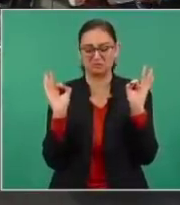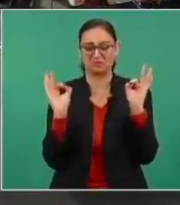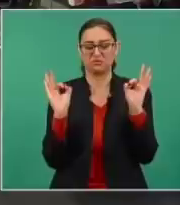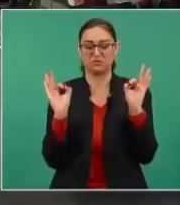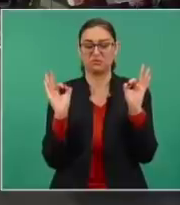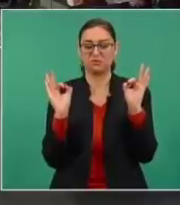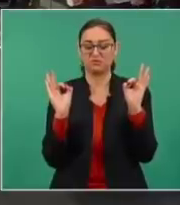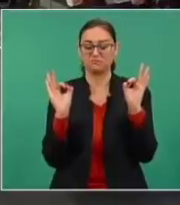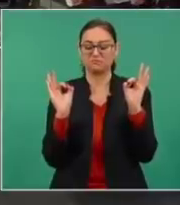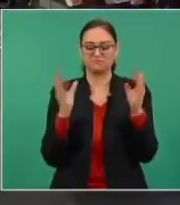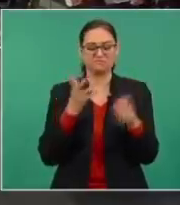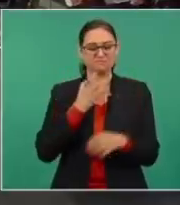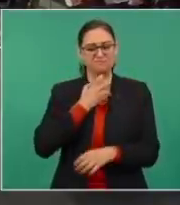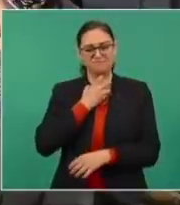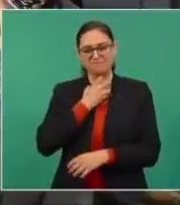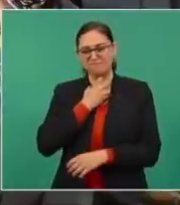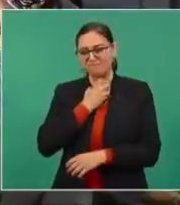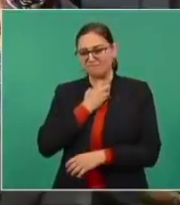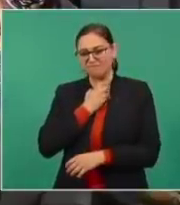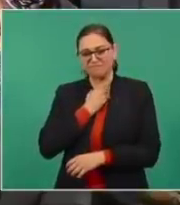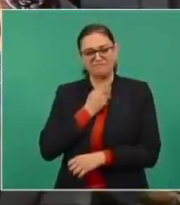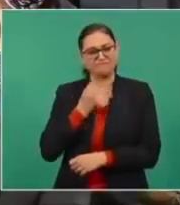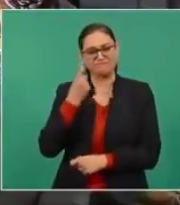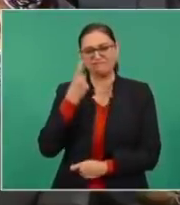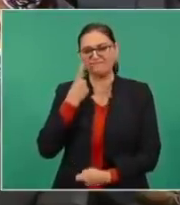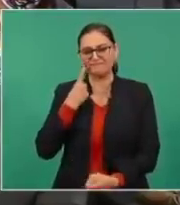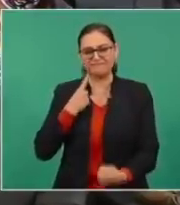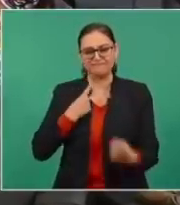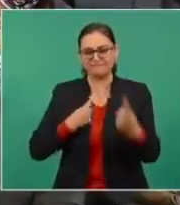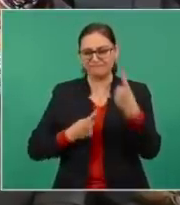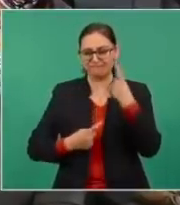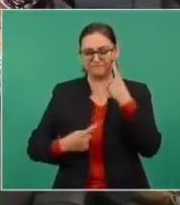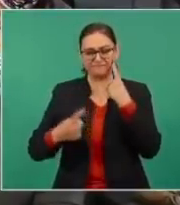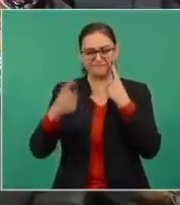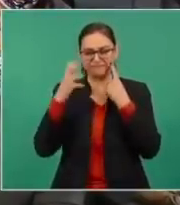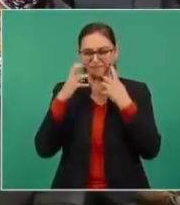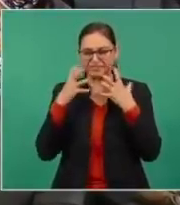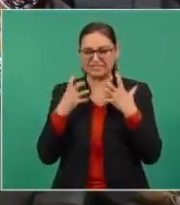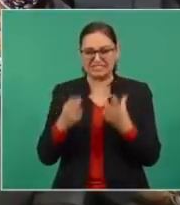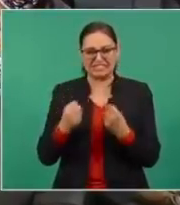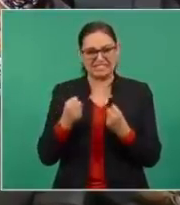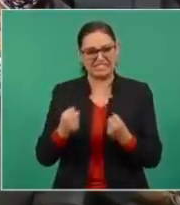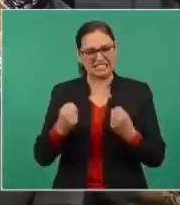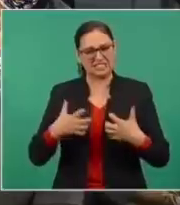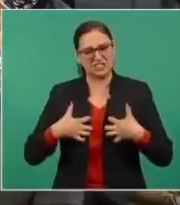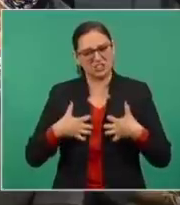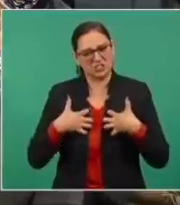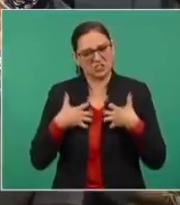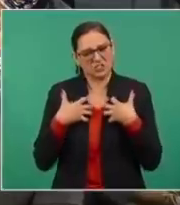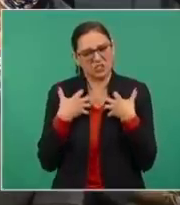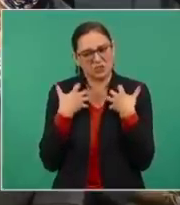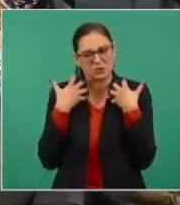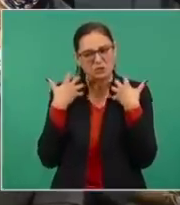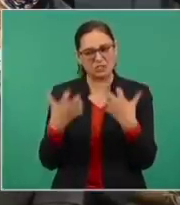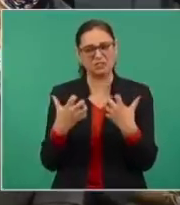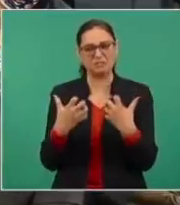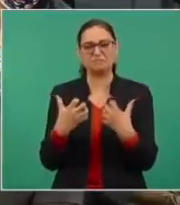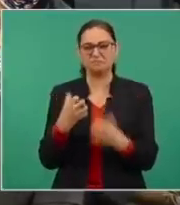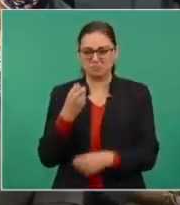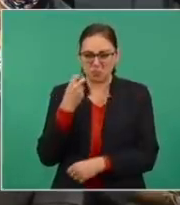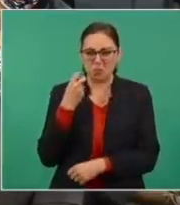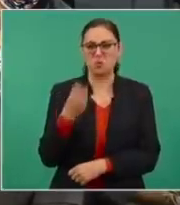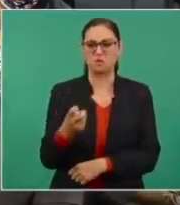Y si se me derraman las lágrimas por impotencia, es por eso.